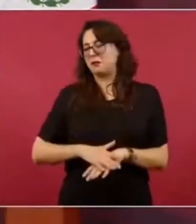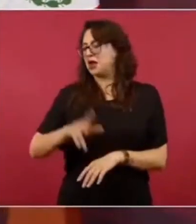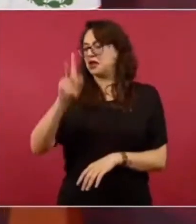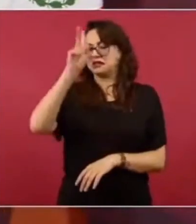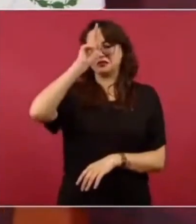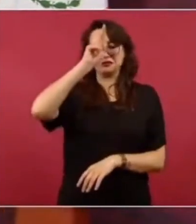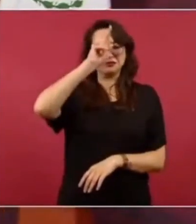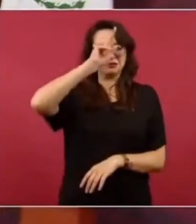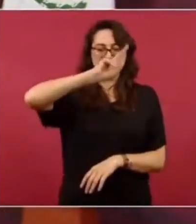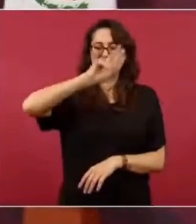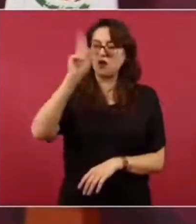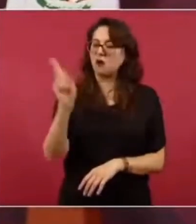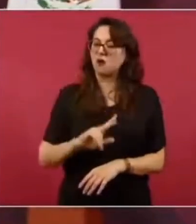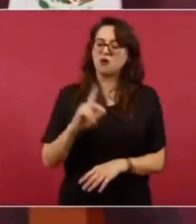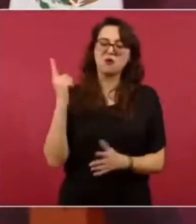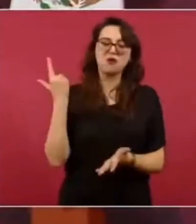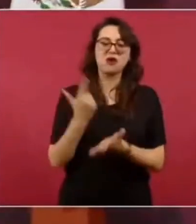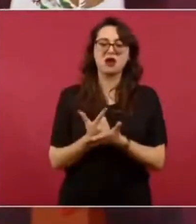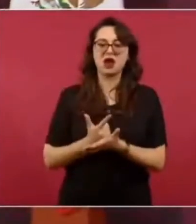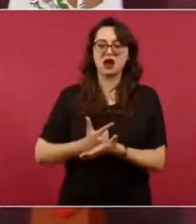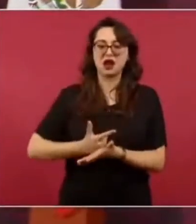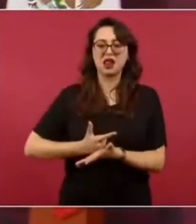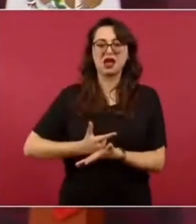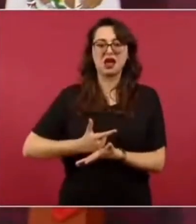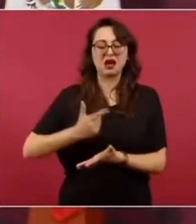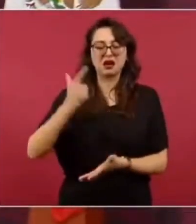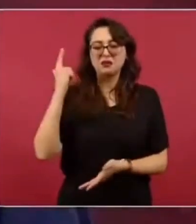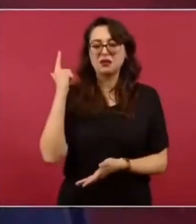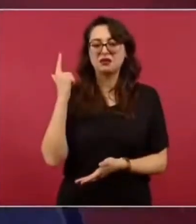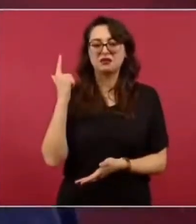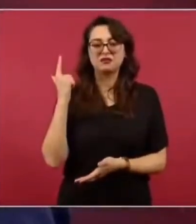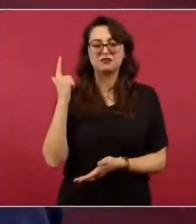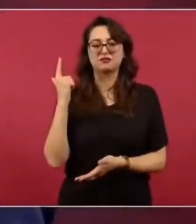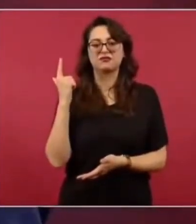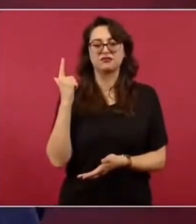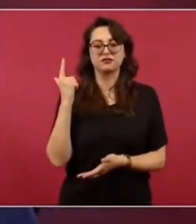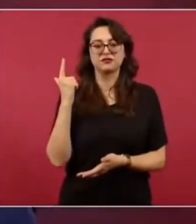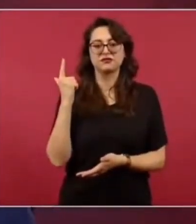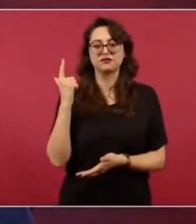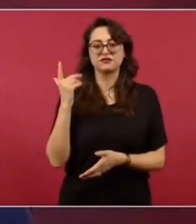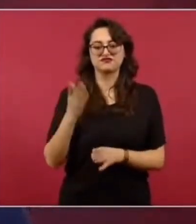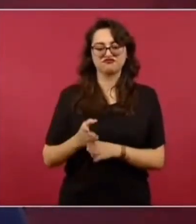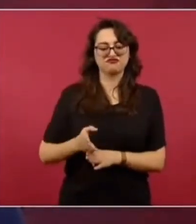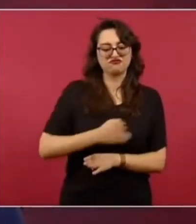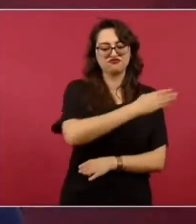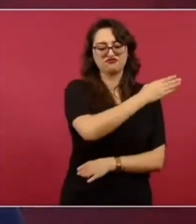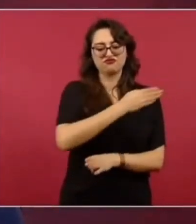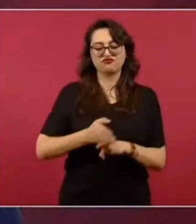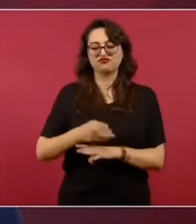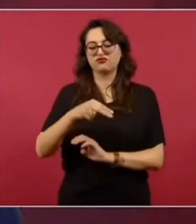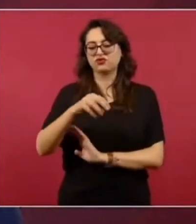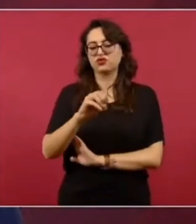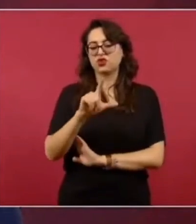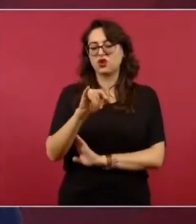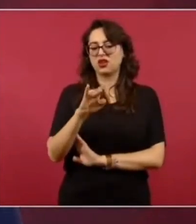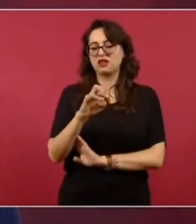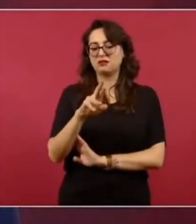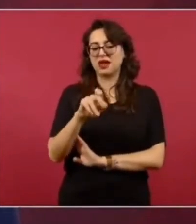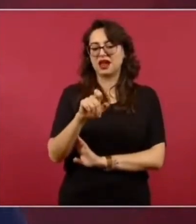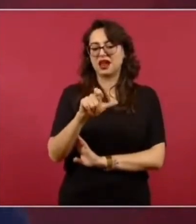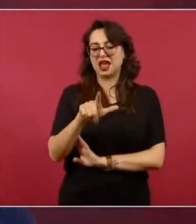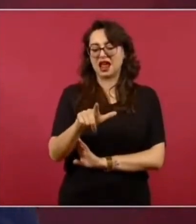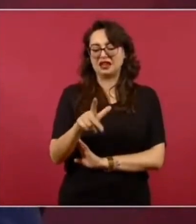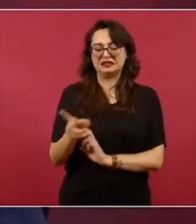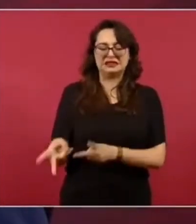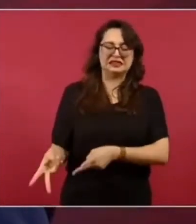en toda la historia fue el que se llevó a cabo durante el periodo neoliberal o